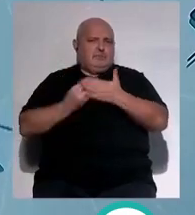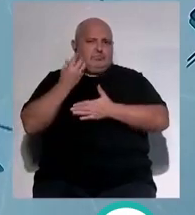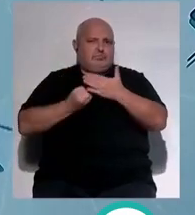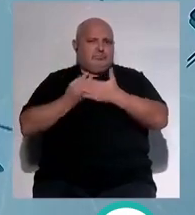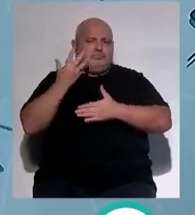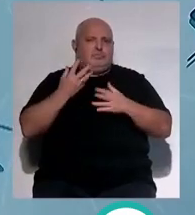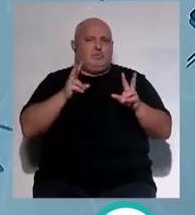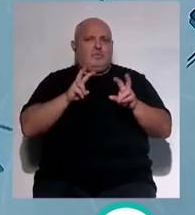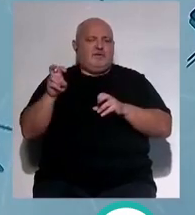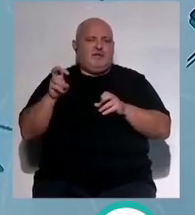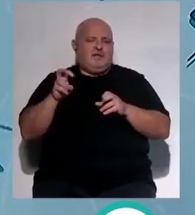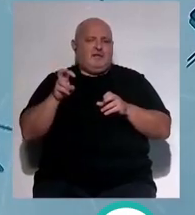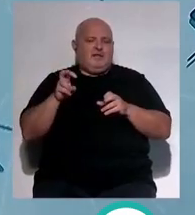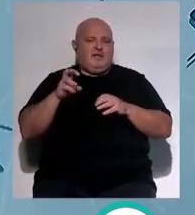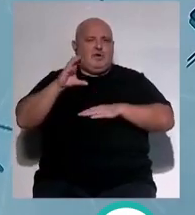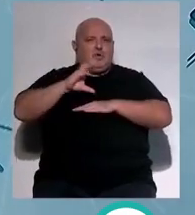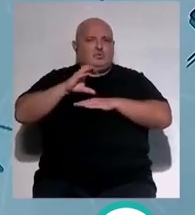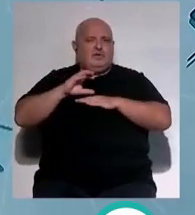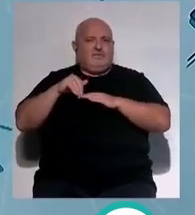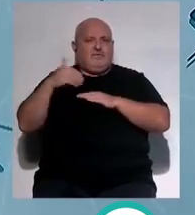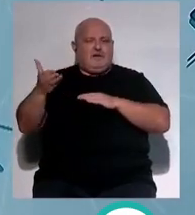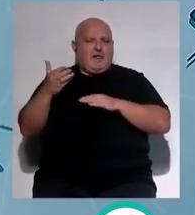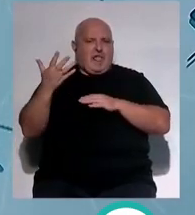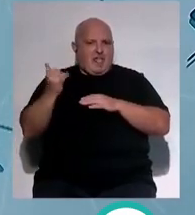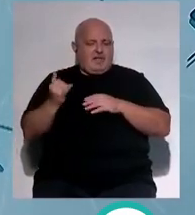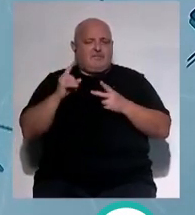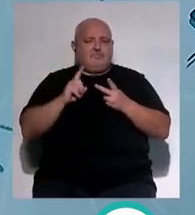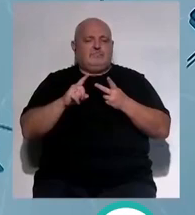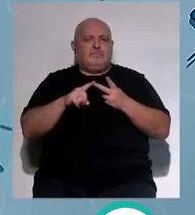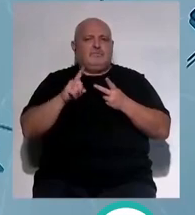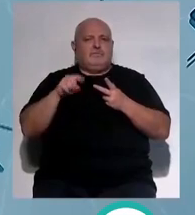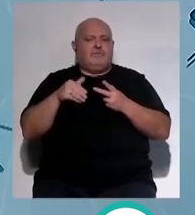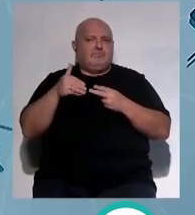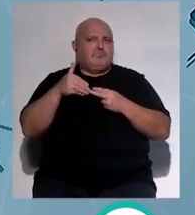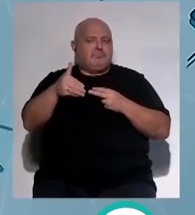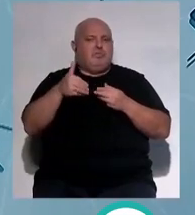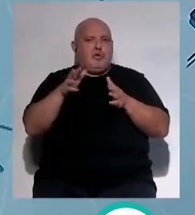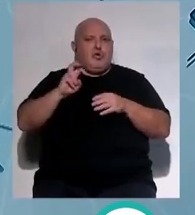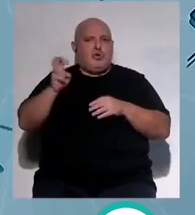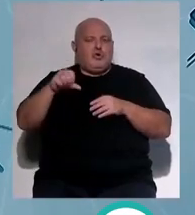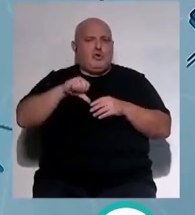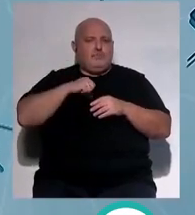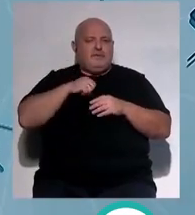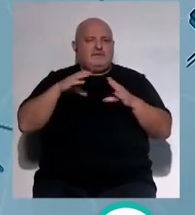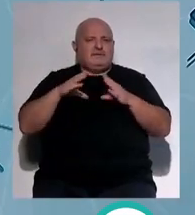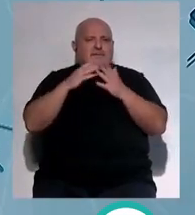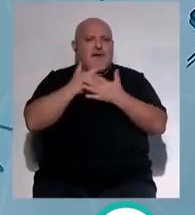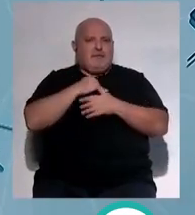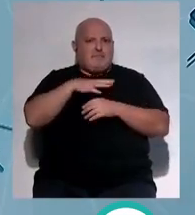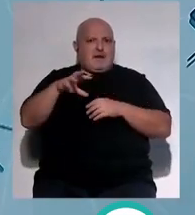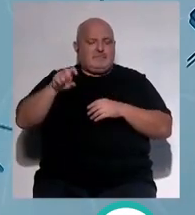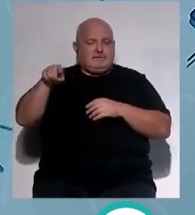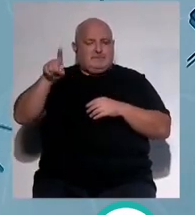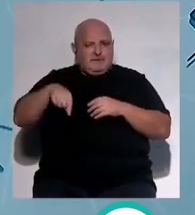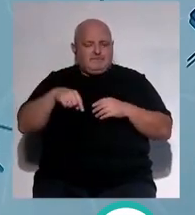las nuevas dependencias de consultas externas tenía en previsión la próxima apertura de otra clínica en Santa María del Mar eso